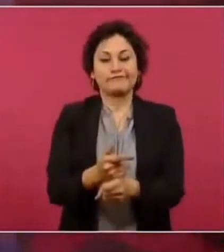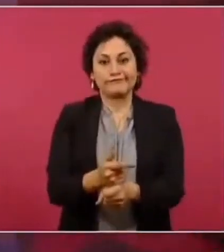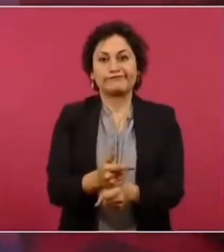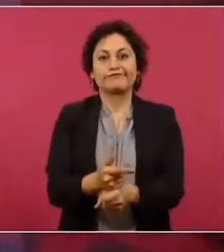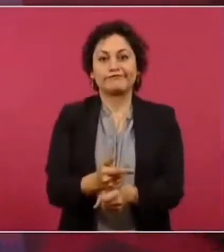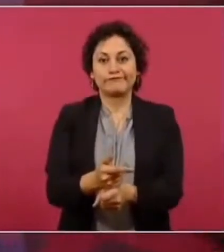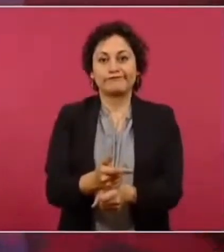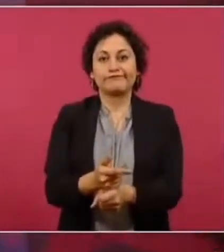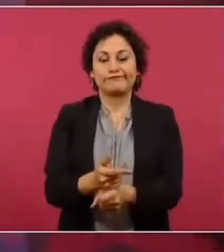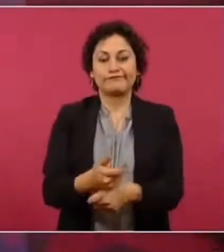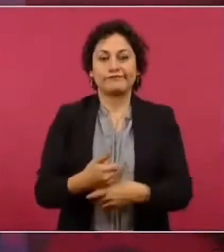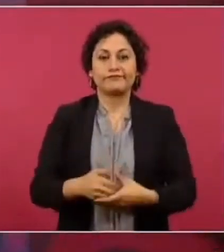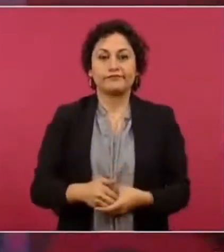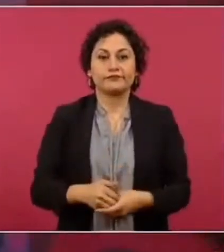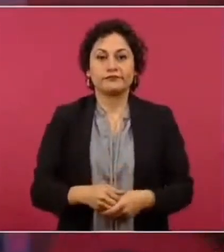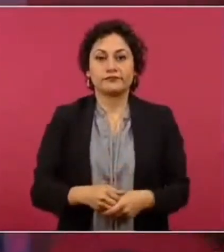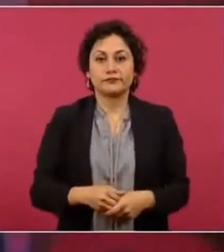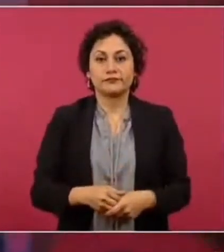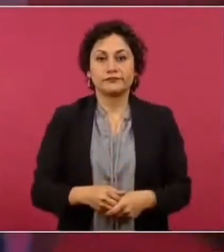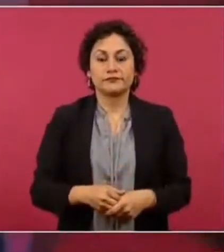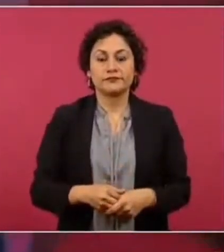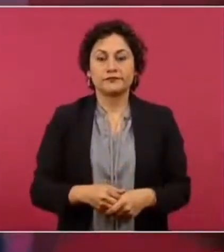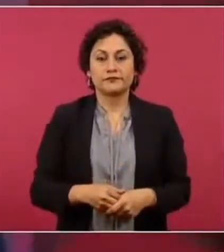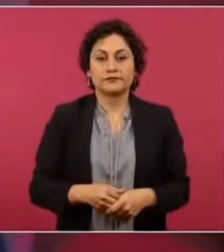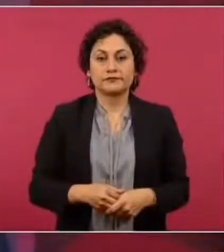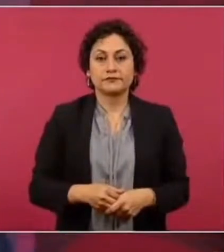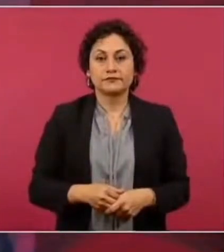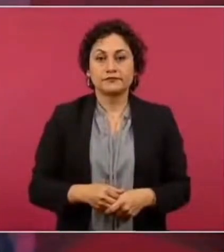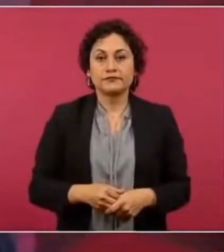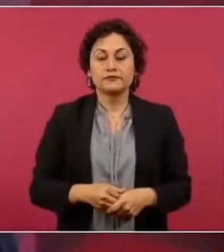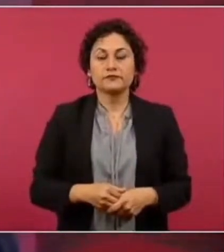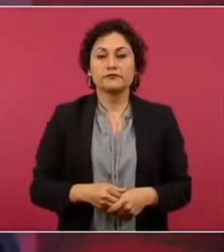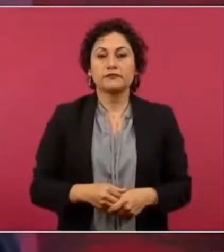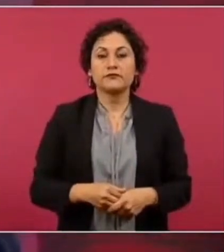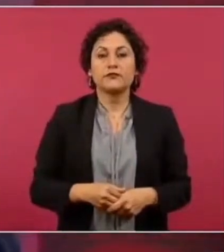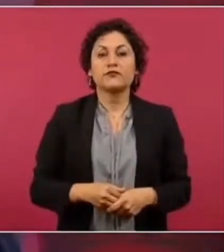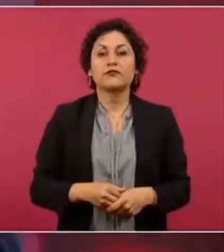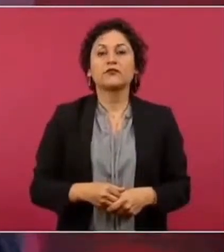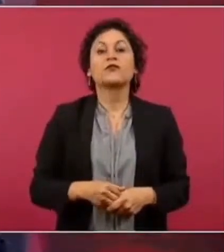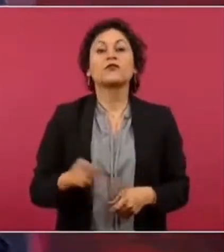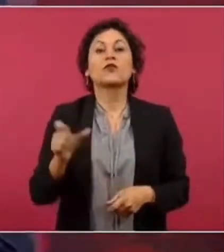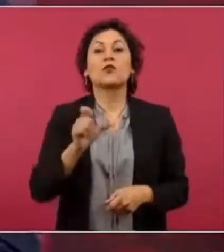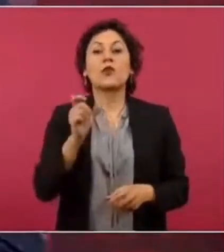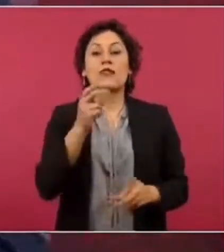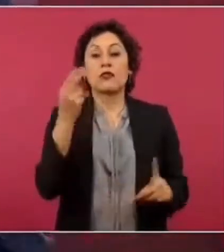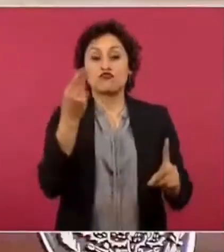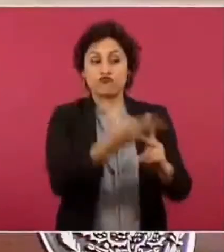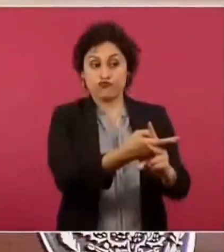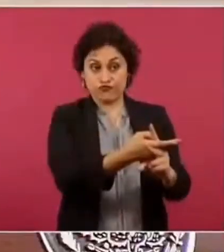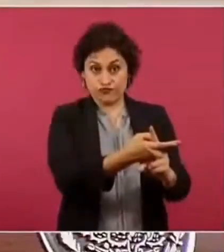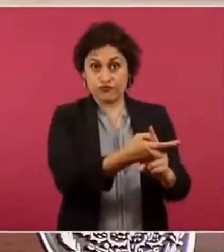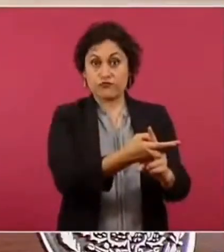cuando comete el asesinato de los sacerdotes. Entonces,